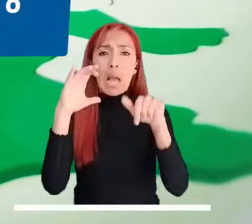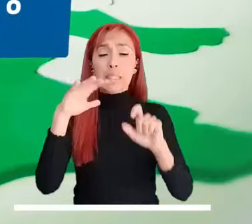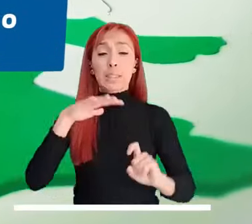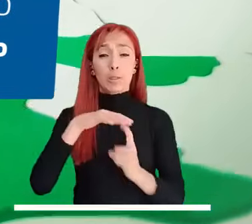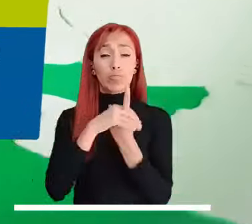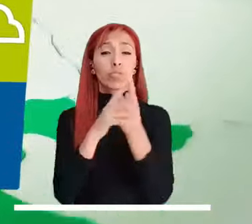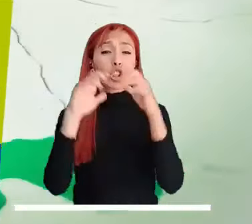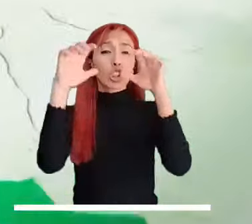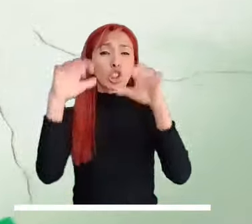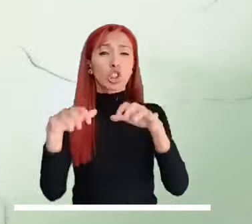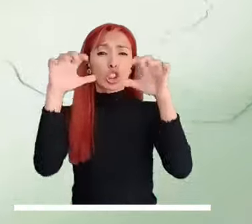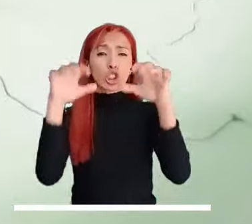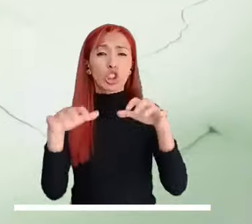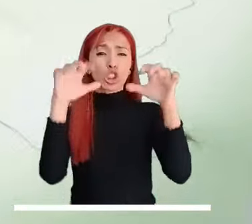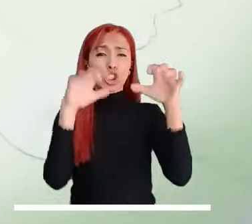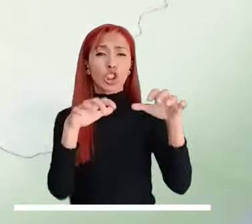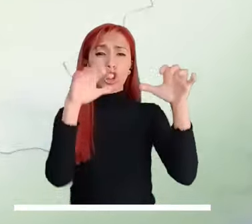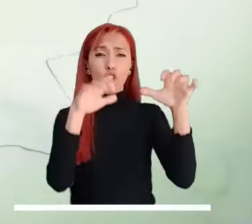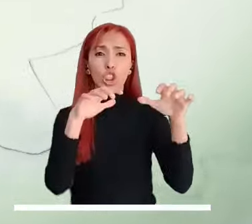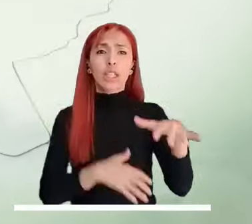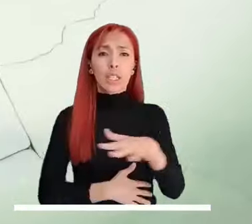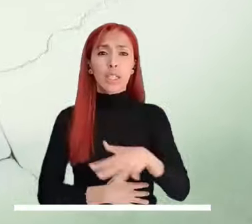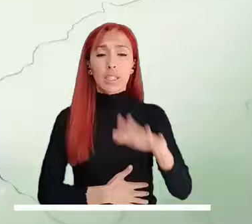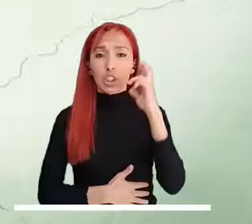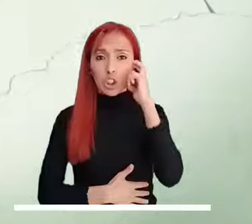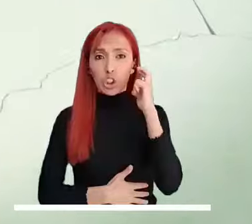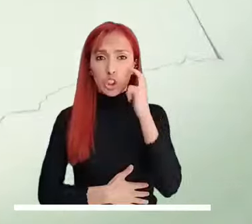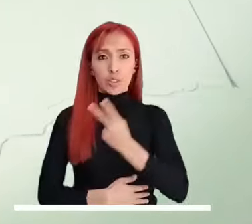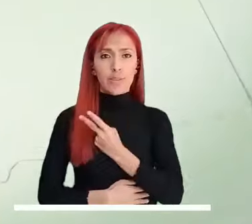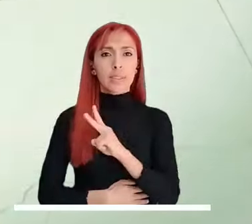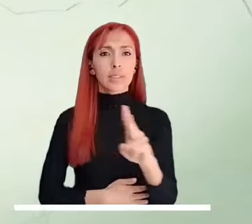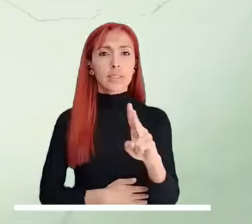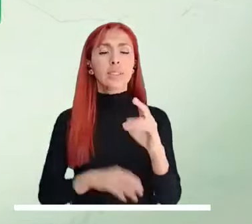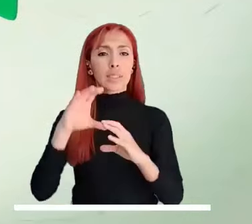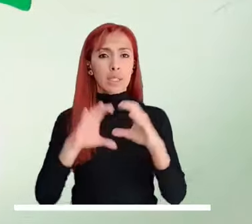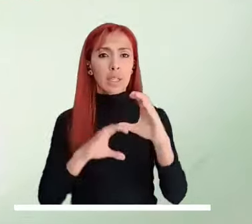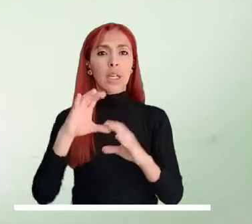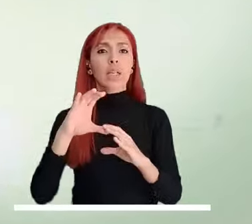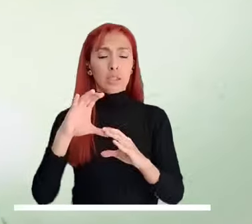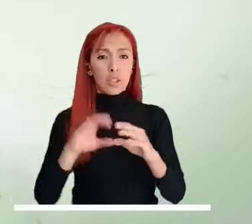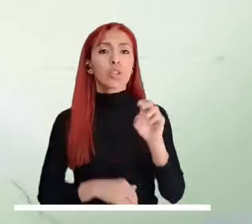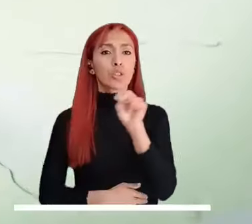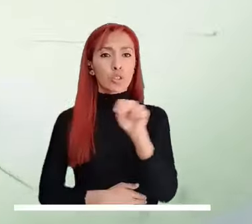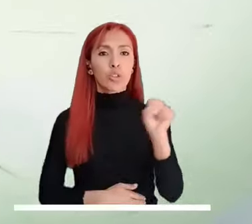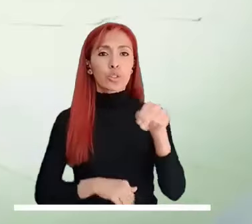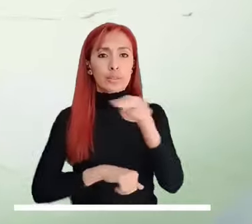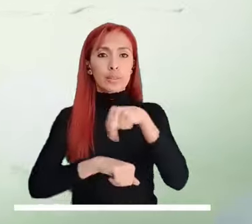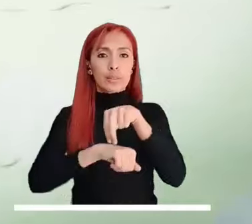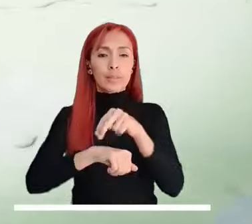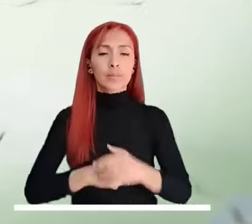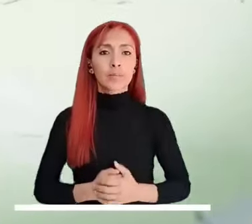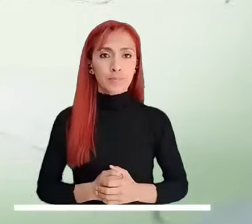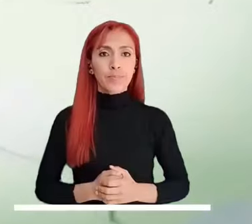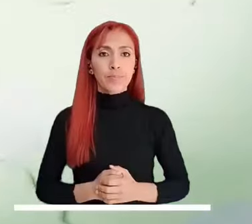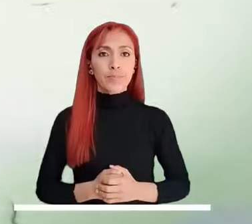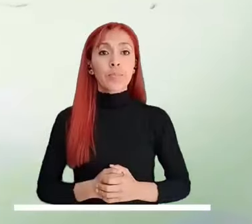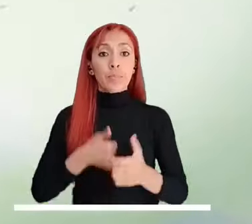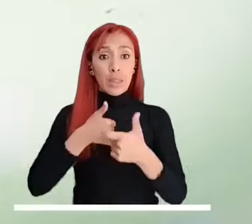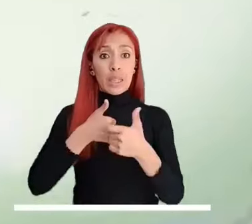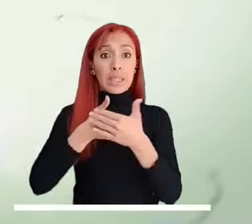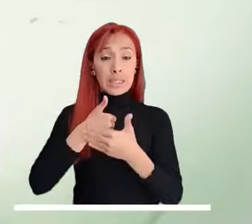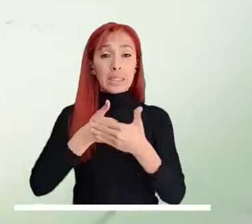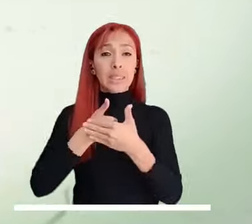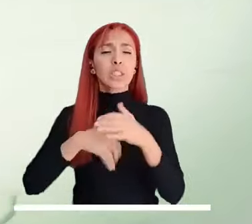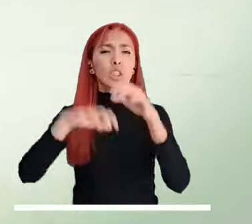favorecer la caída de algunas lluvias en Chocó o Valle del Cauca, Cauca y Norte de Nariño. En el centro del